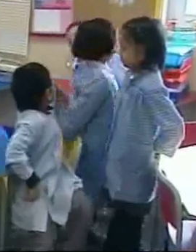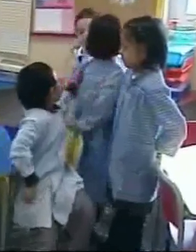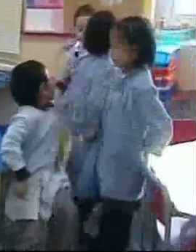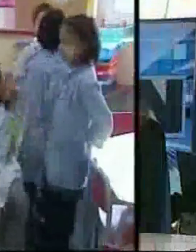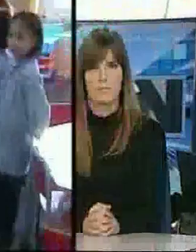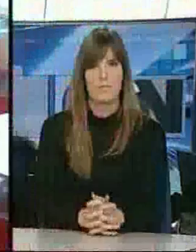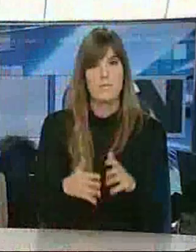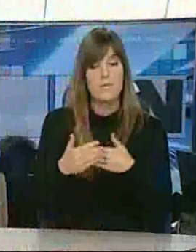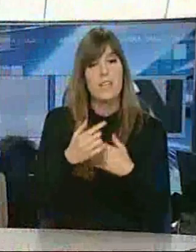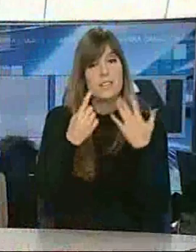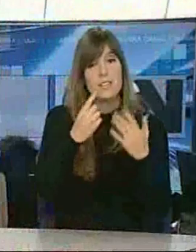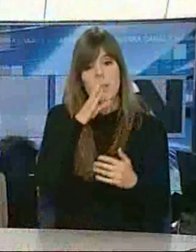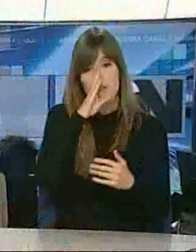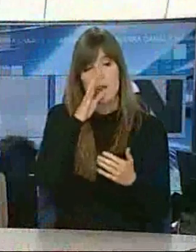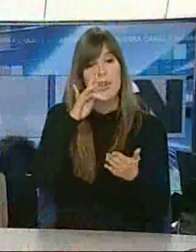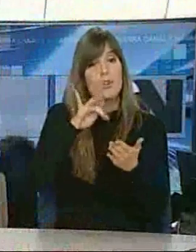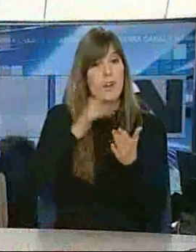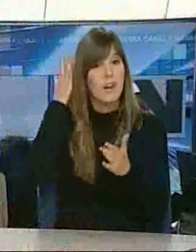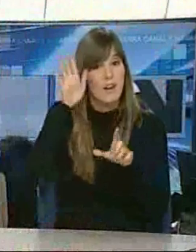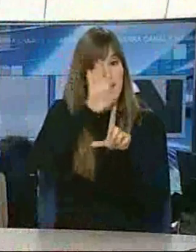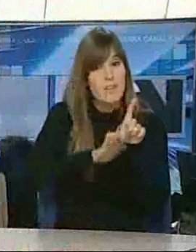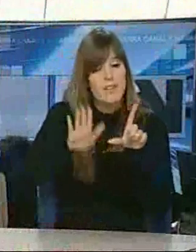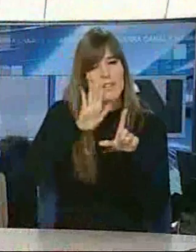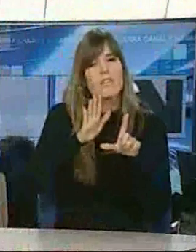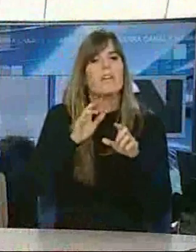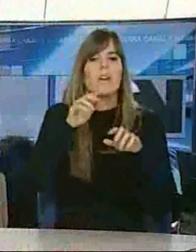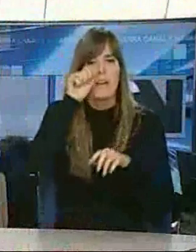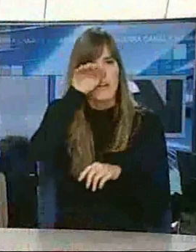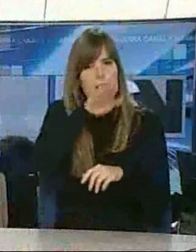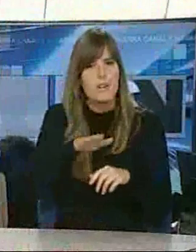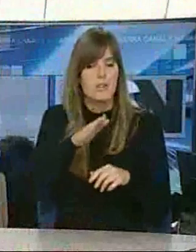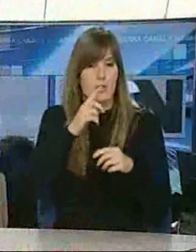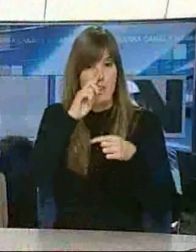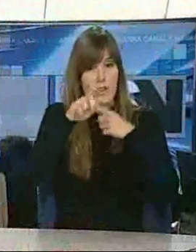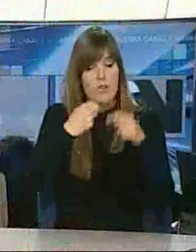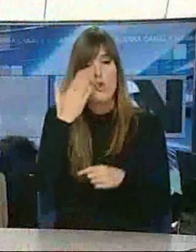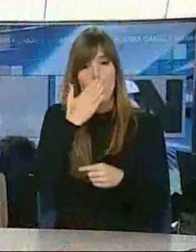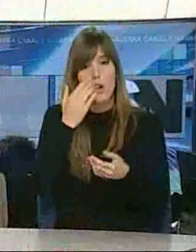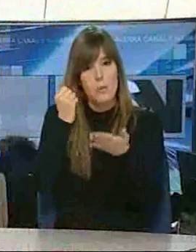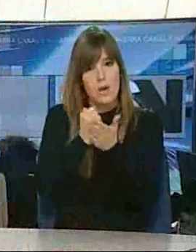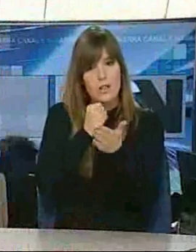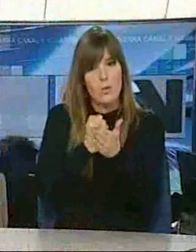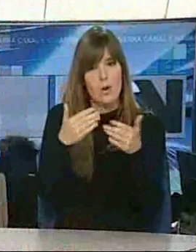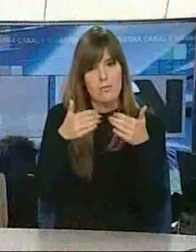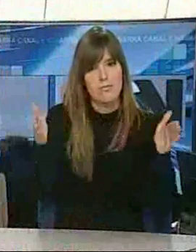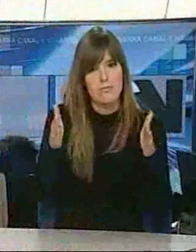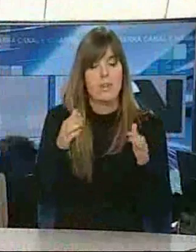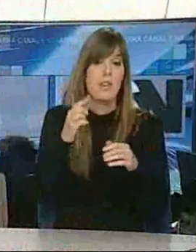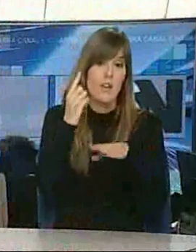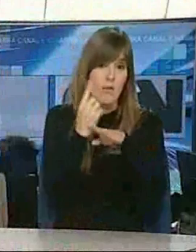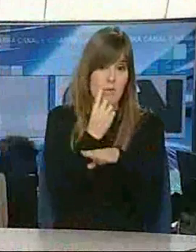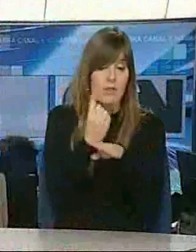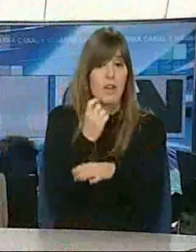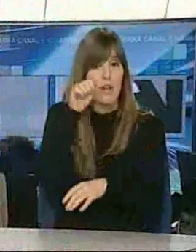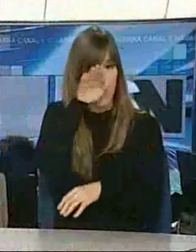El próximo 6 de febrero comienza en Navarra la campaña de escolarización para el próximo curso en los ciclos de infantil y primaria. La